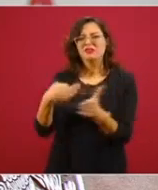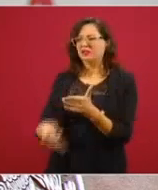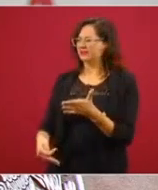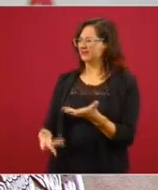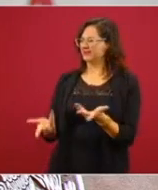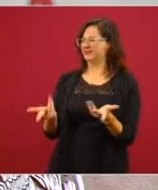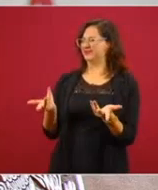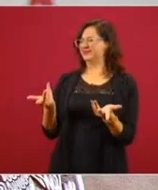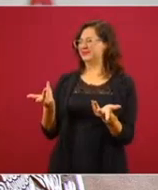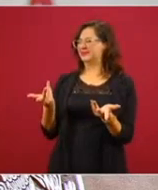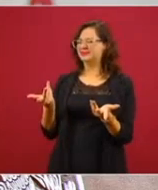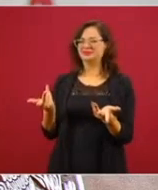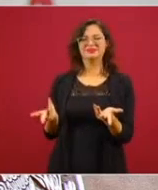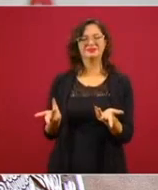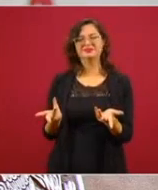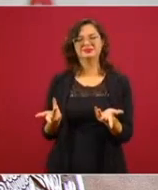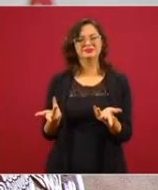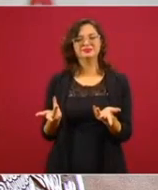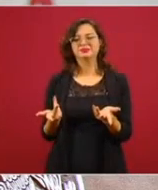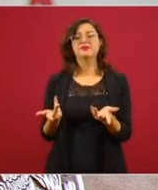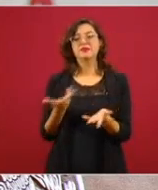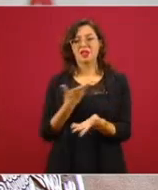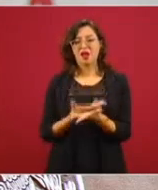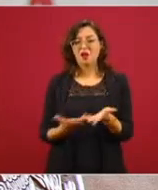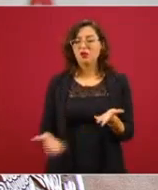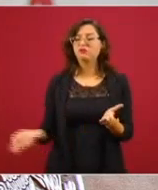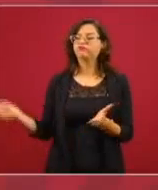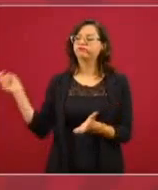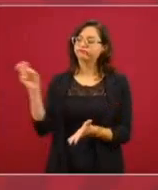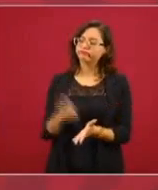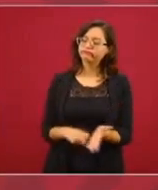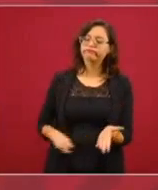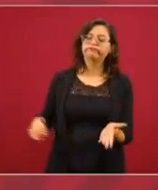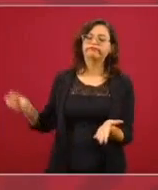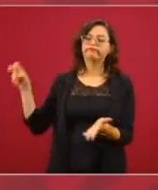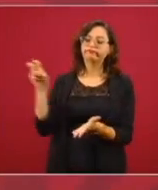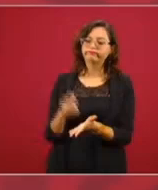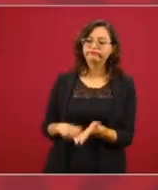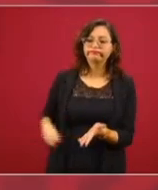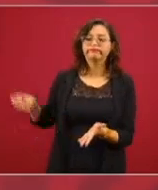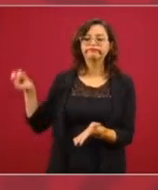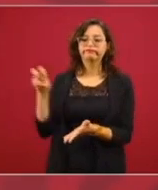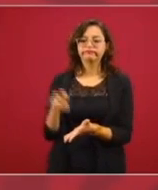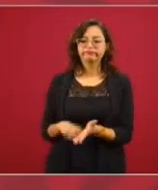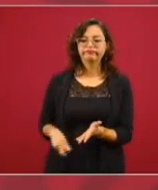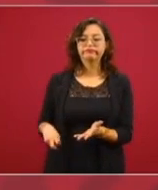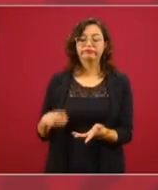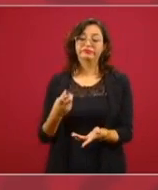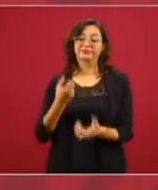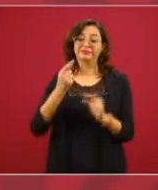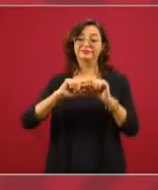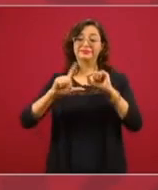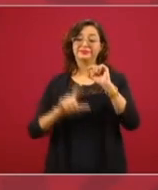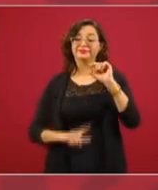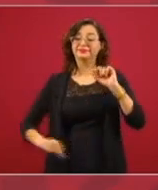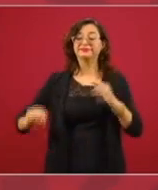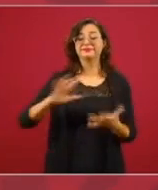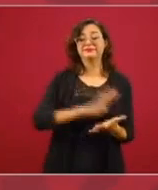lo tenemos que enfrentar, esa es la transformación.